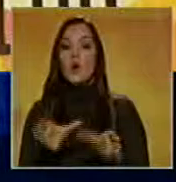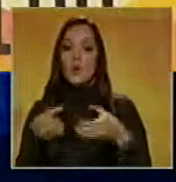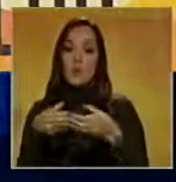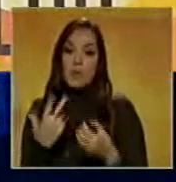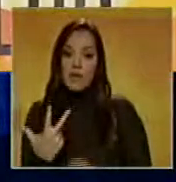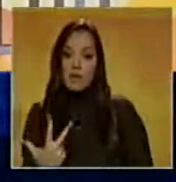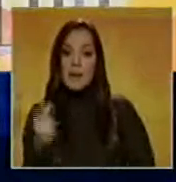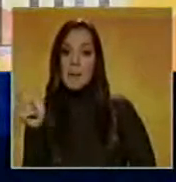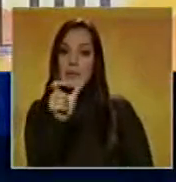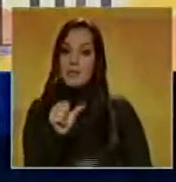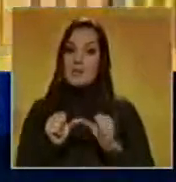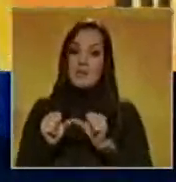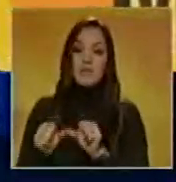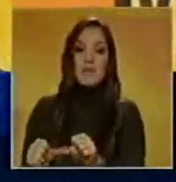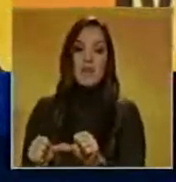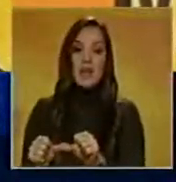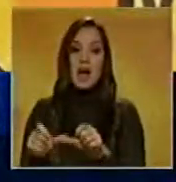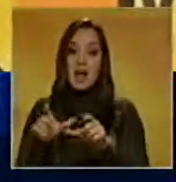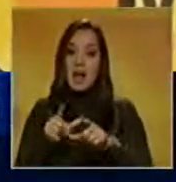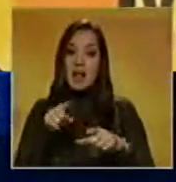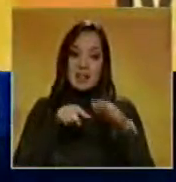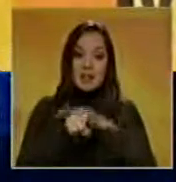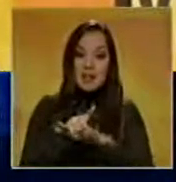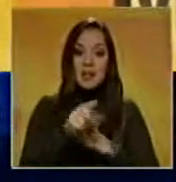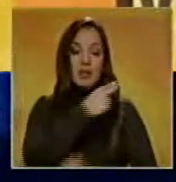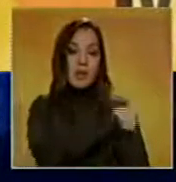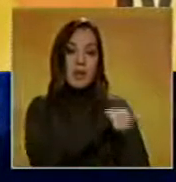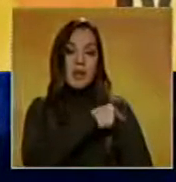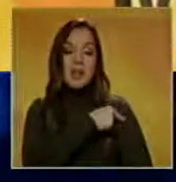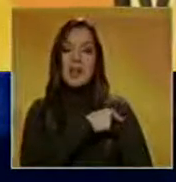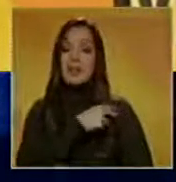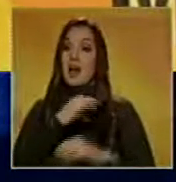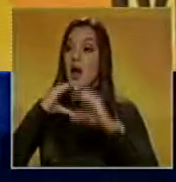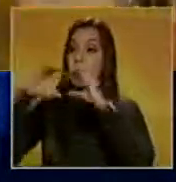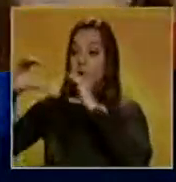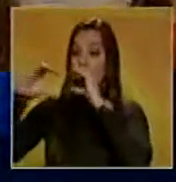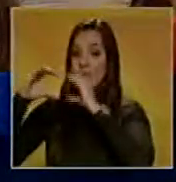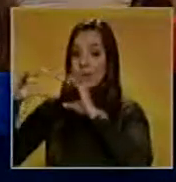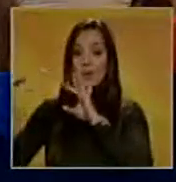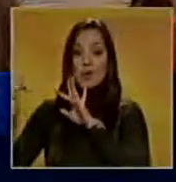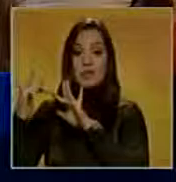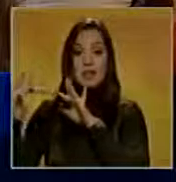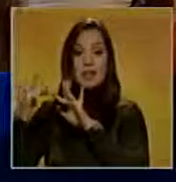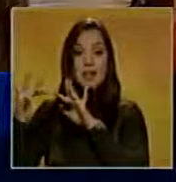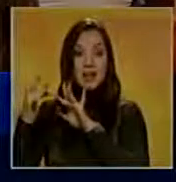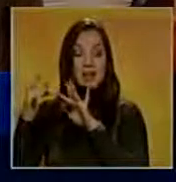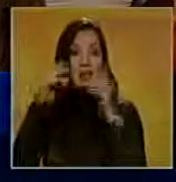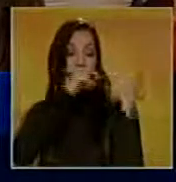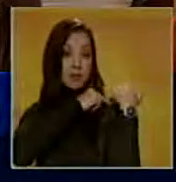fijas en los centros de salud públicos y tendrán comunicación directa con la cartera de salud.